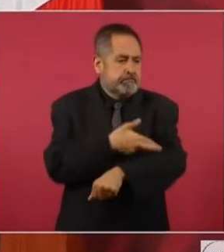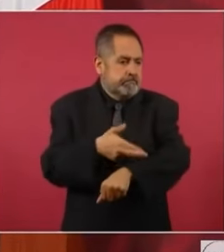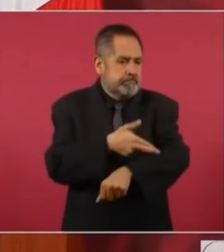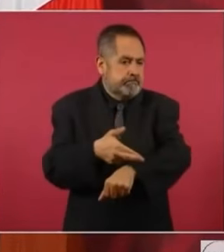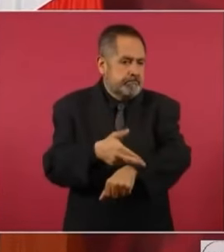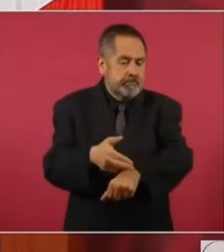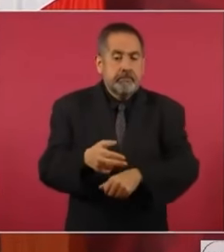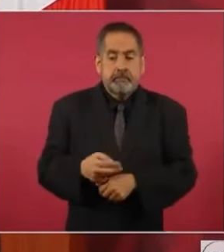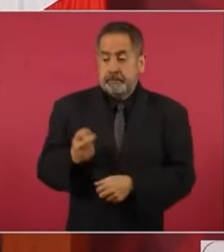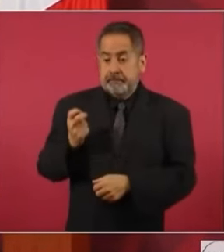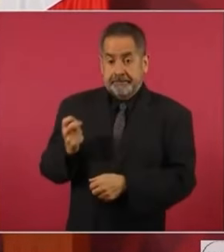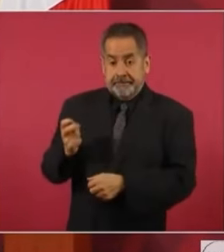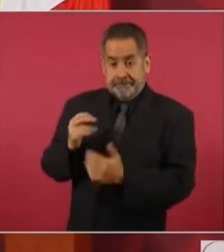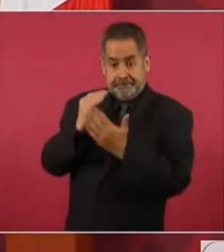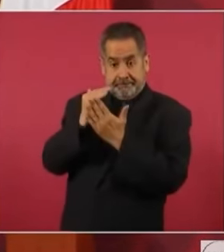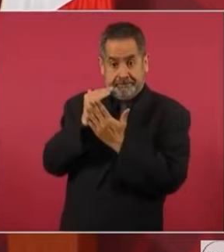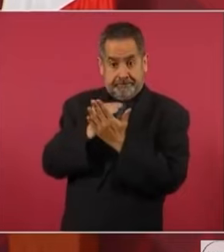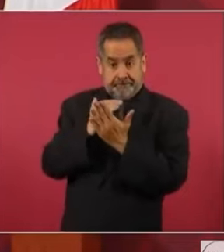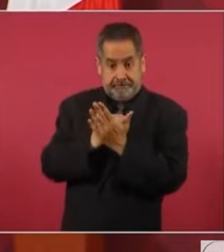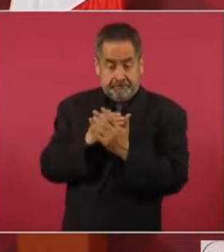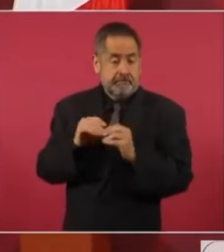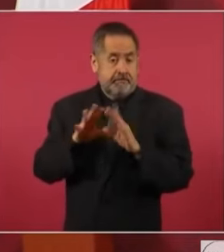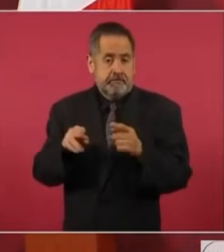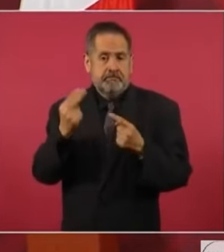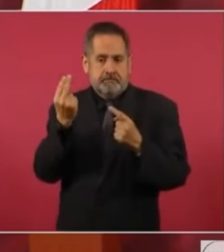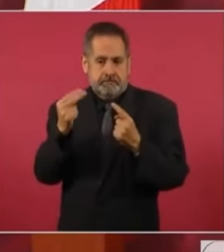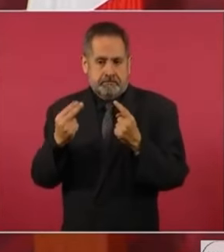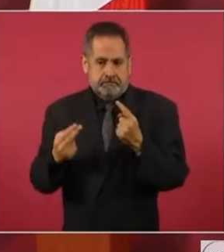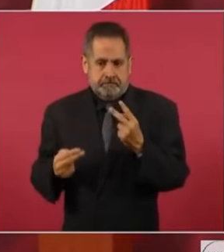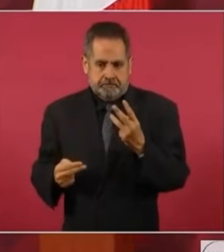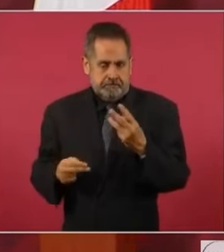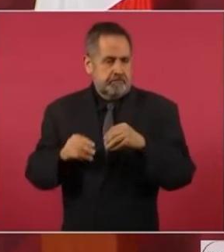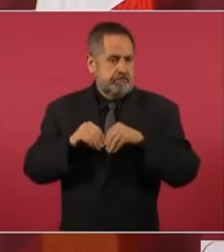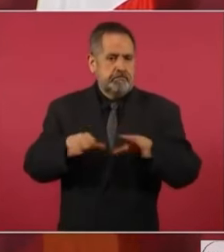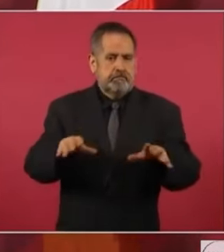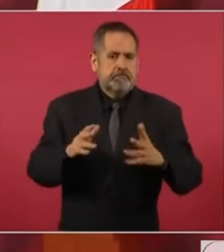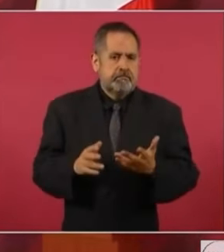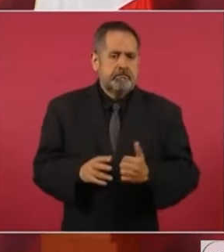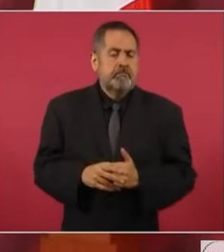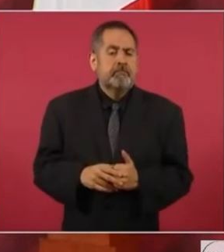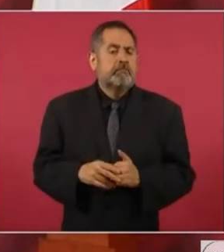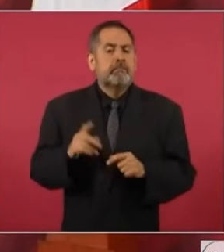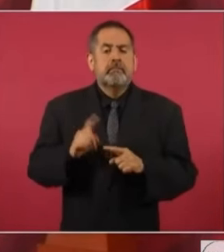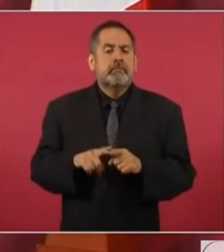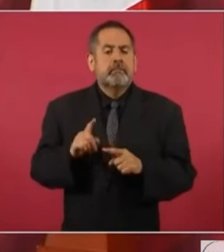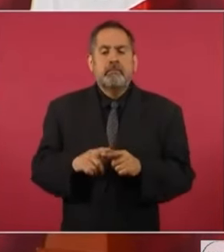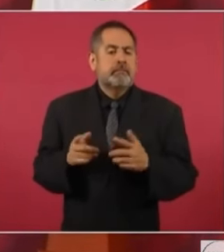son los que